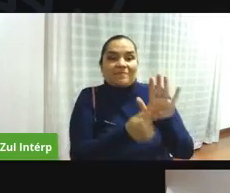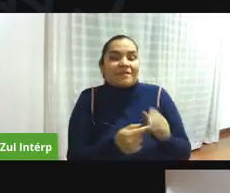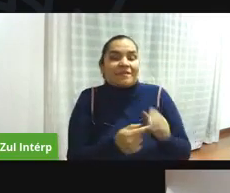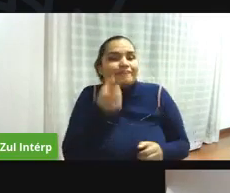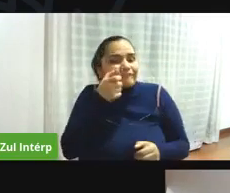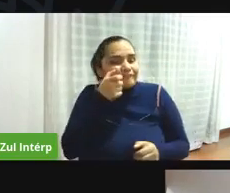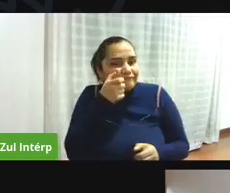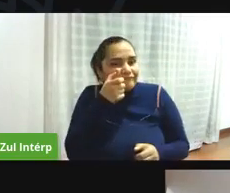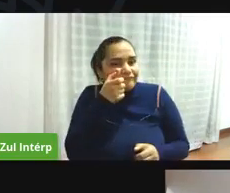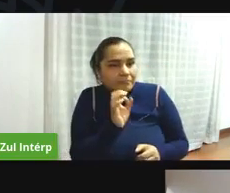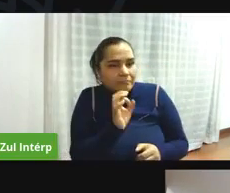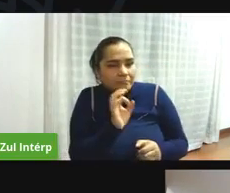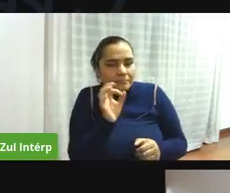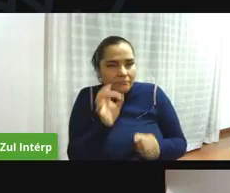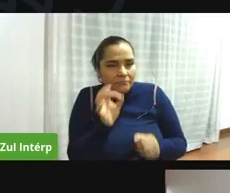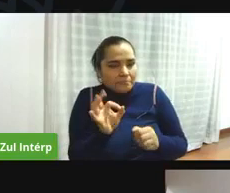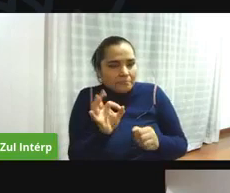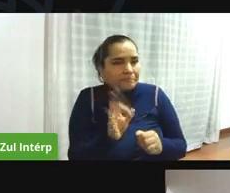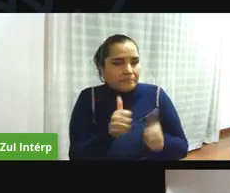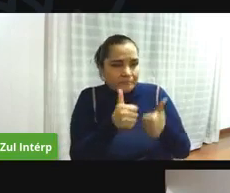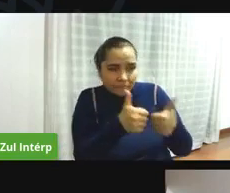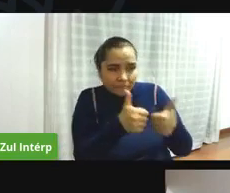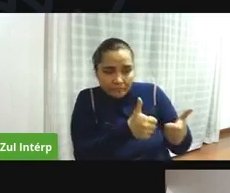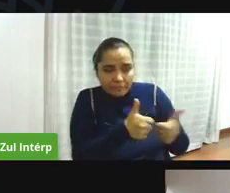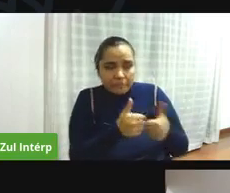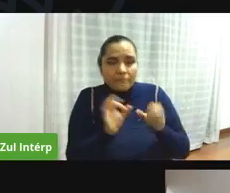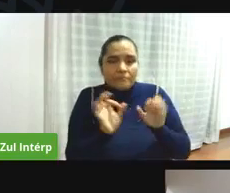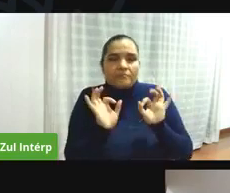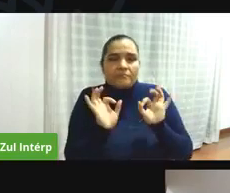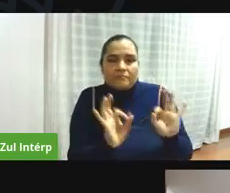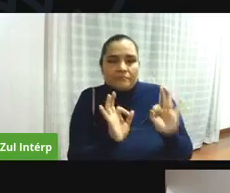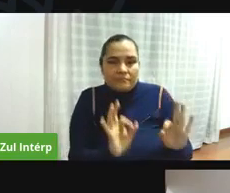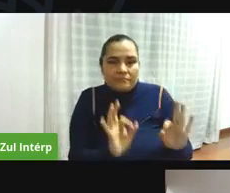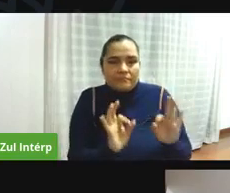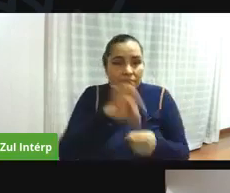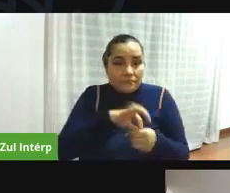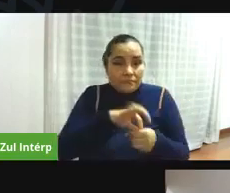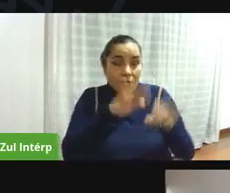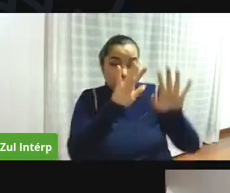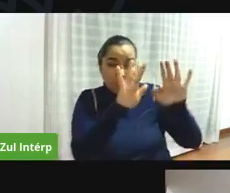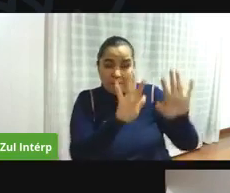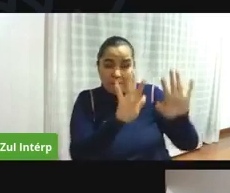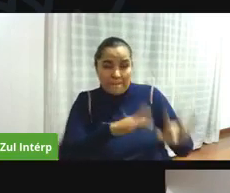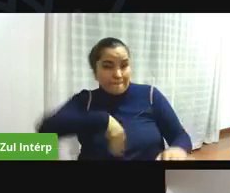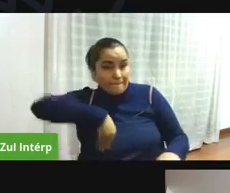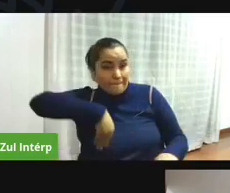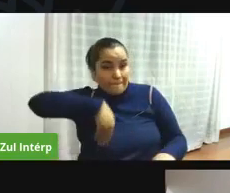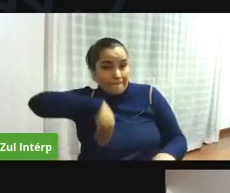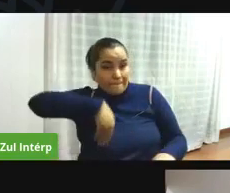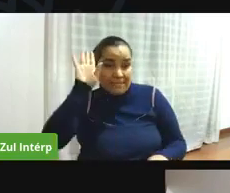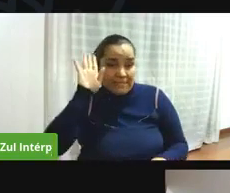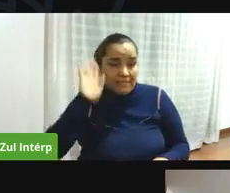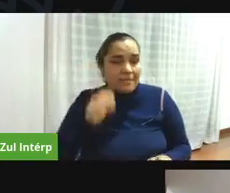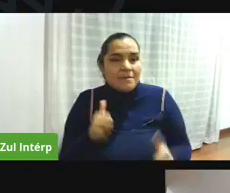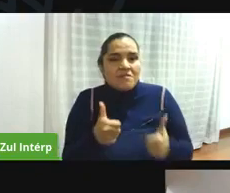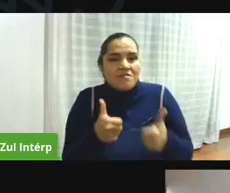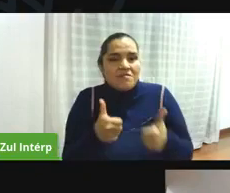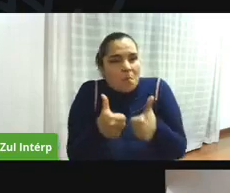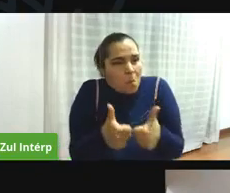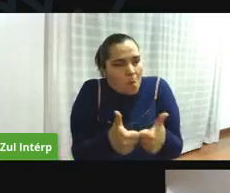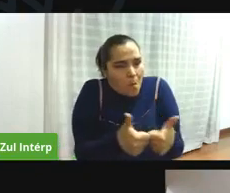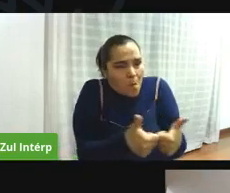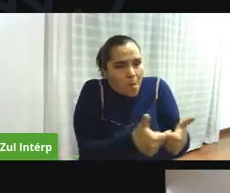nos va a permitir que este proceso no sea solamente el más transparente sino el más eficiente de toda la historia de los gobiernos de Bogotá en materia